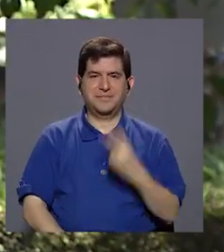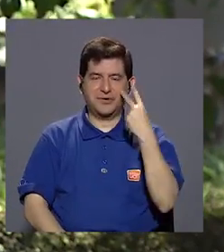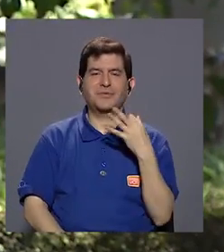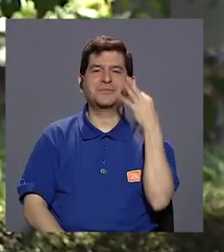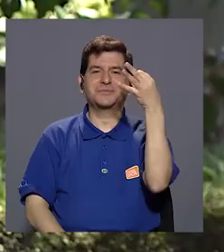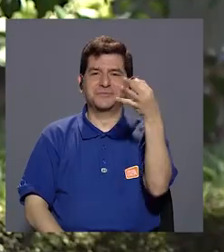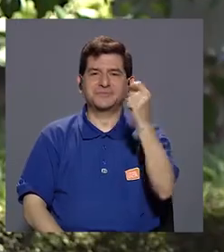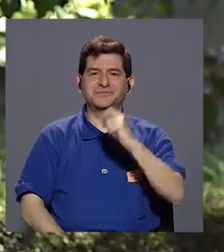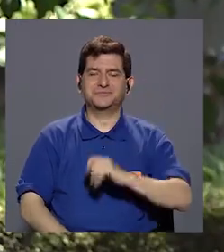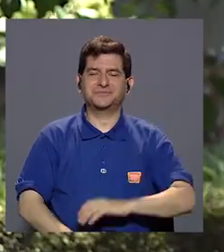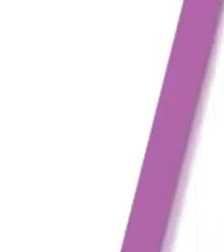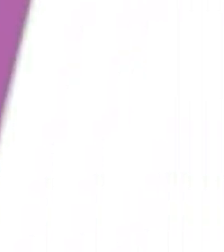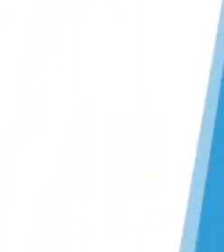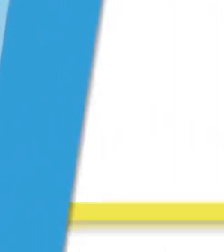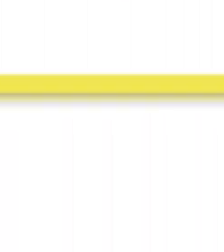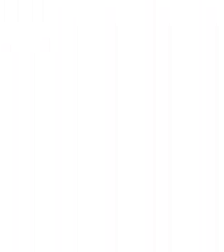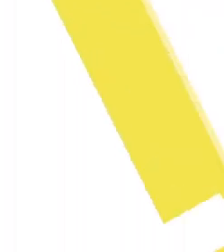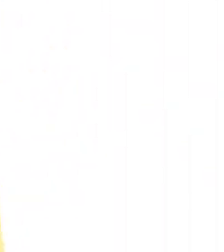Hasta pronto.